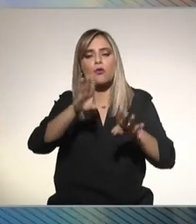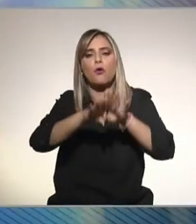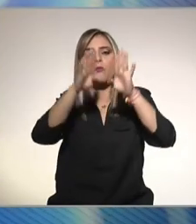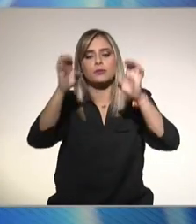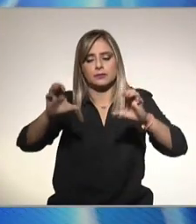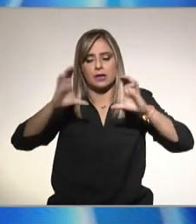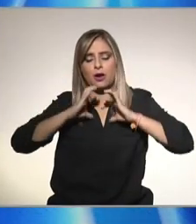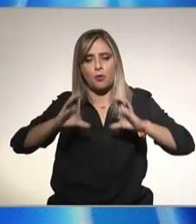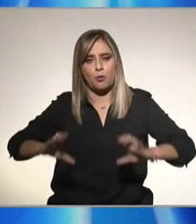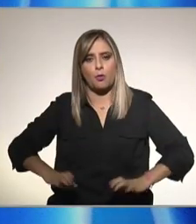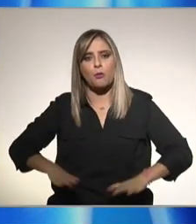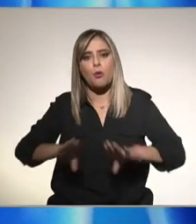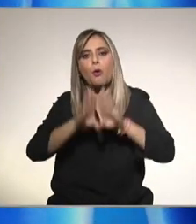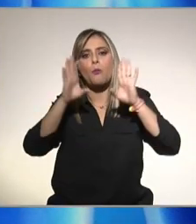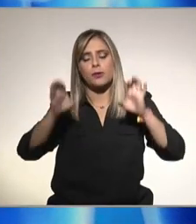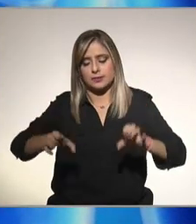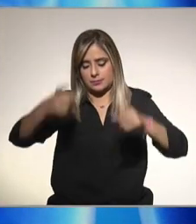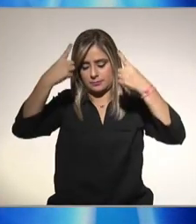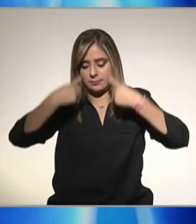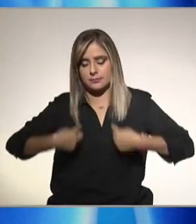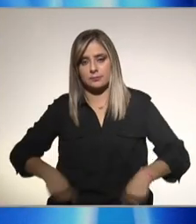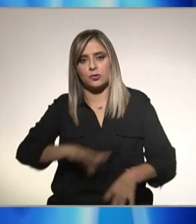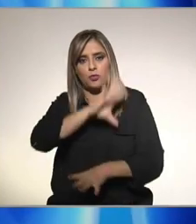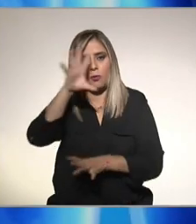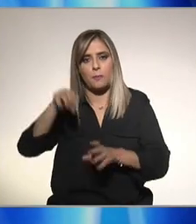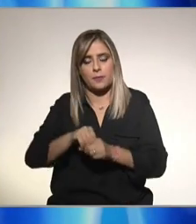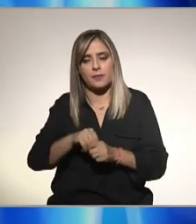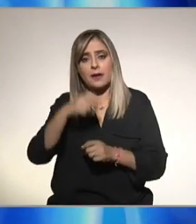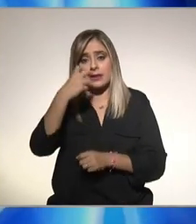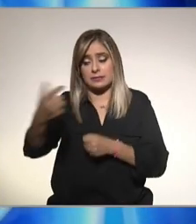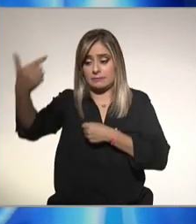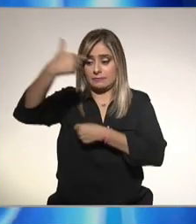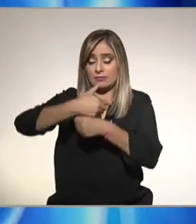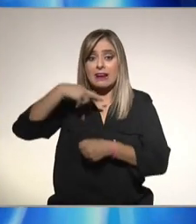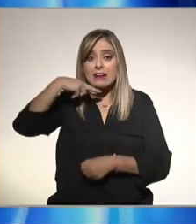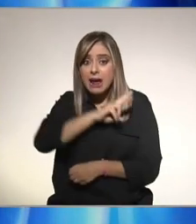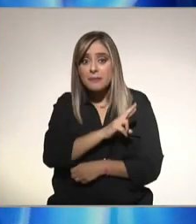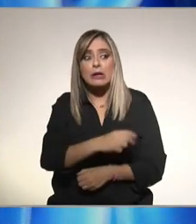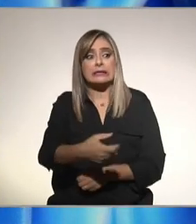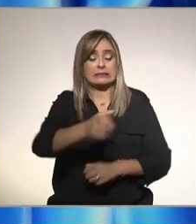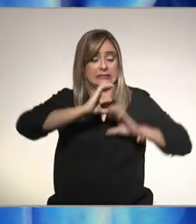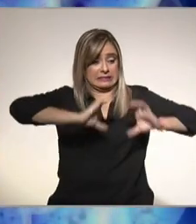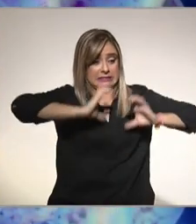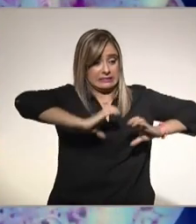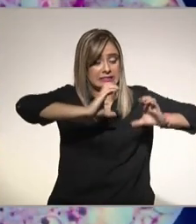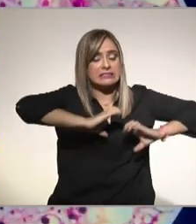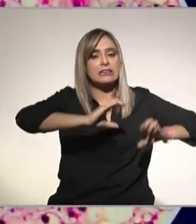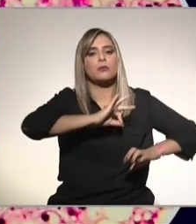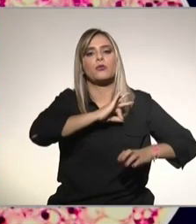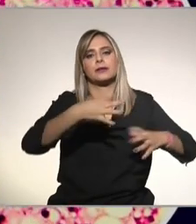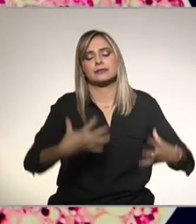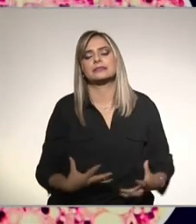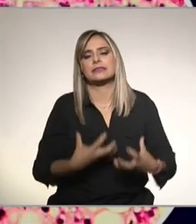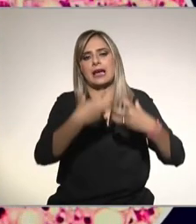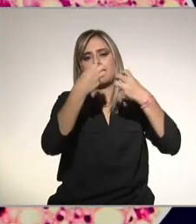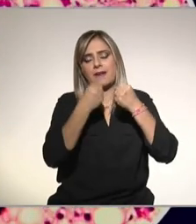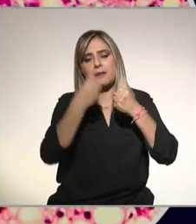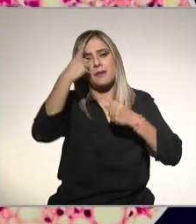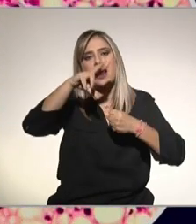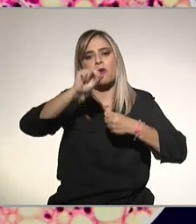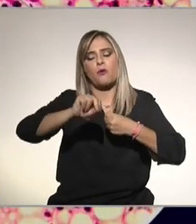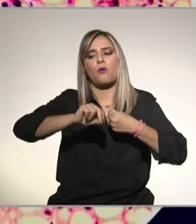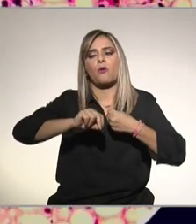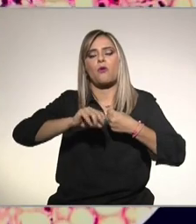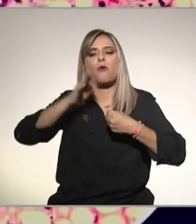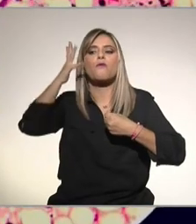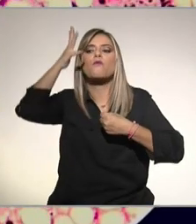nuestra salud en general el diagnóstico oportuno y el tratamiento correcto son muy importantes para evitar daño a